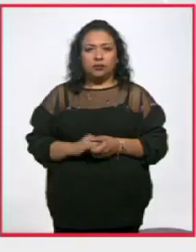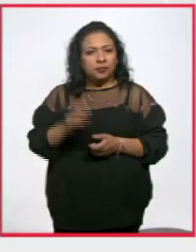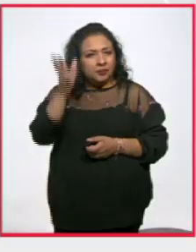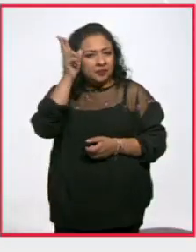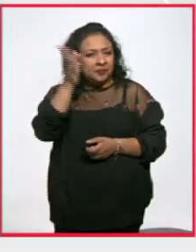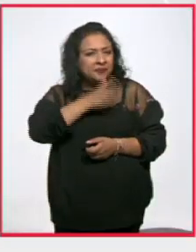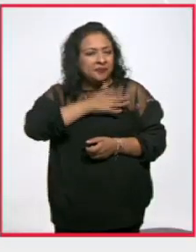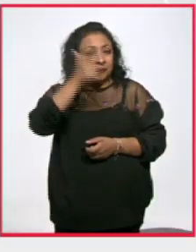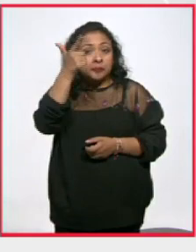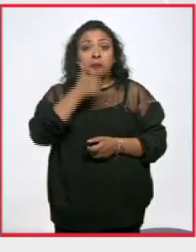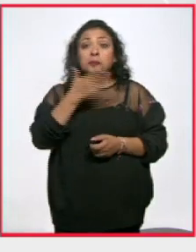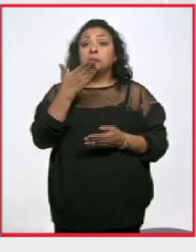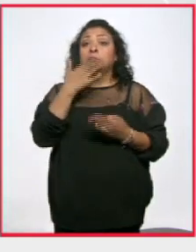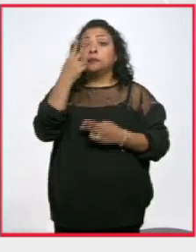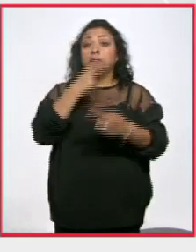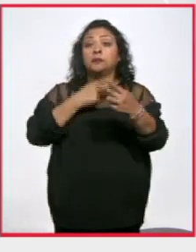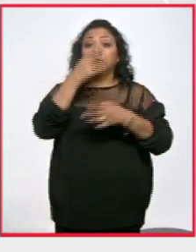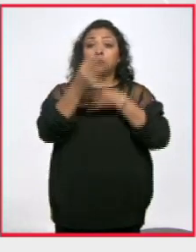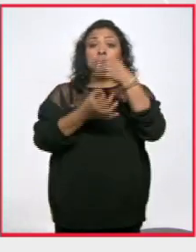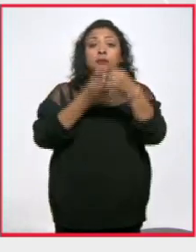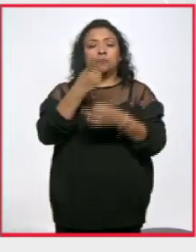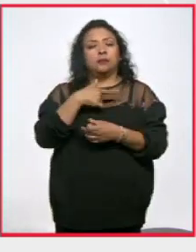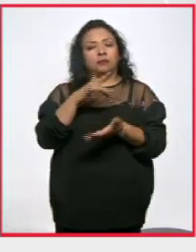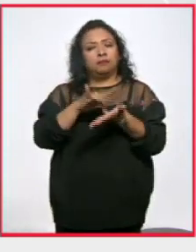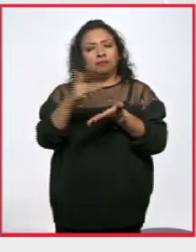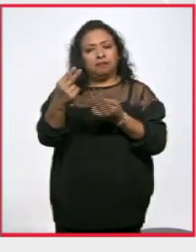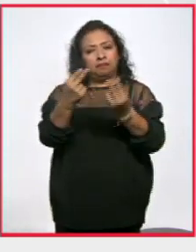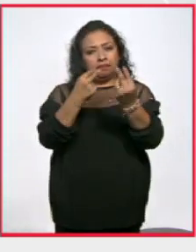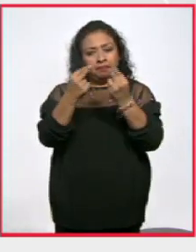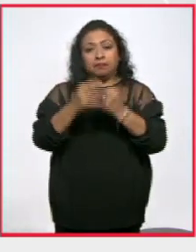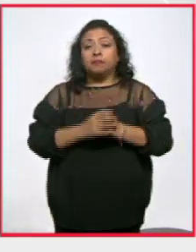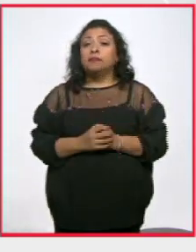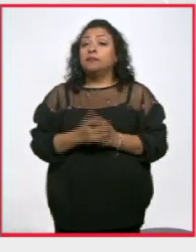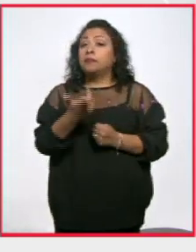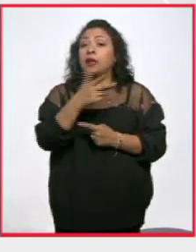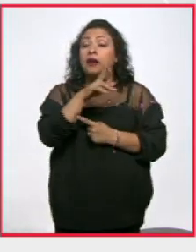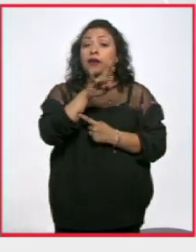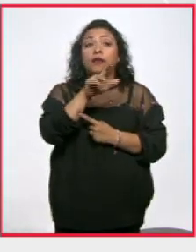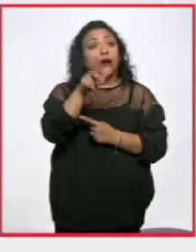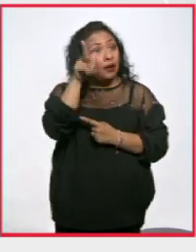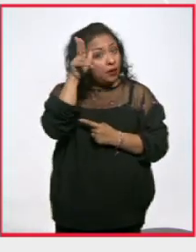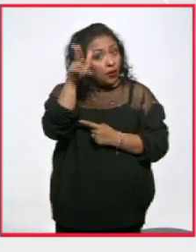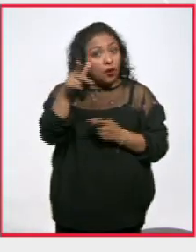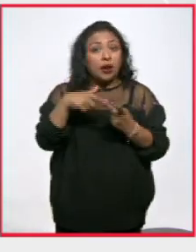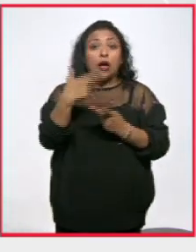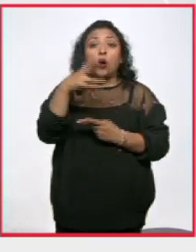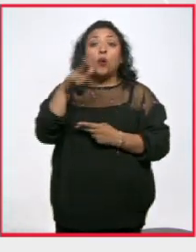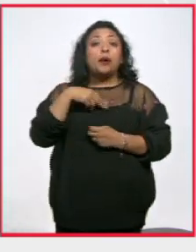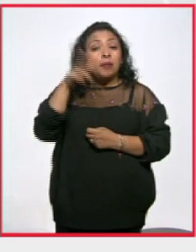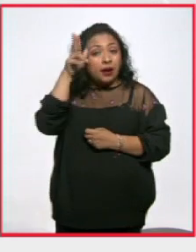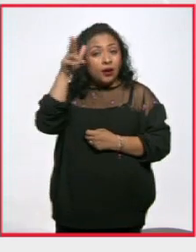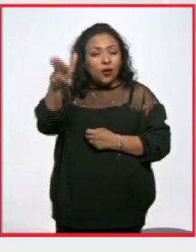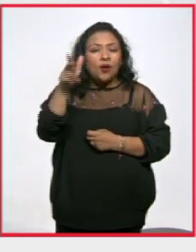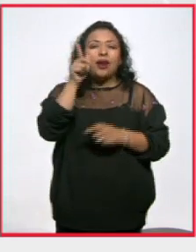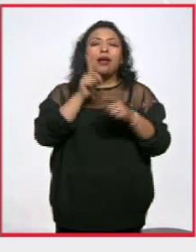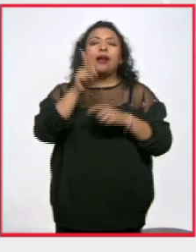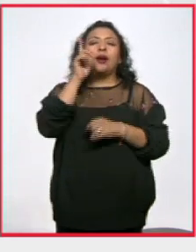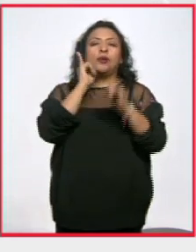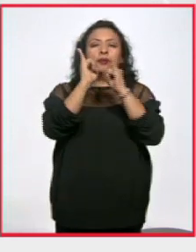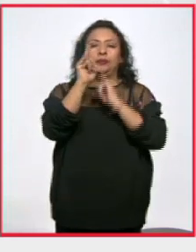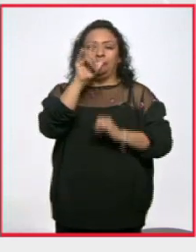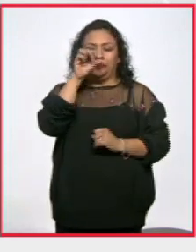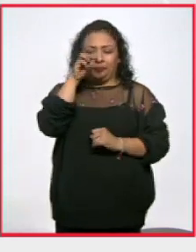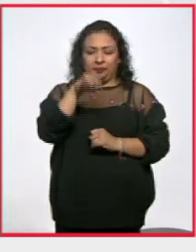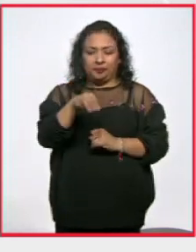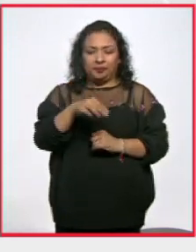Hola, tal? Muy buenas noches. Bienvenidos a Noticias 22. Gracias por estar con nosotros. Rafael, ¿qué tal? Gwen Manzin. Hola, Laura Regis en la interpretación